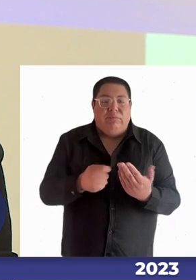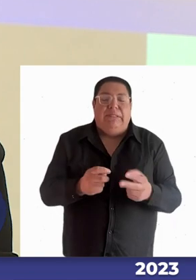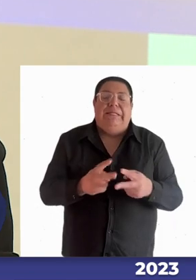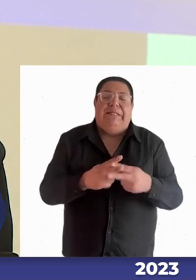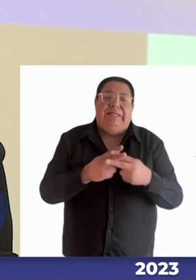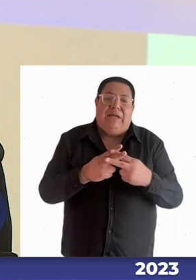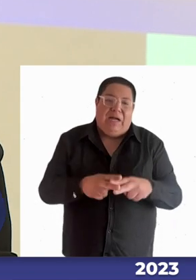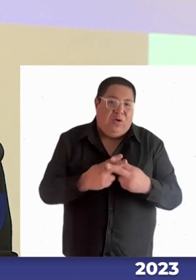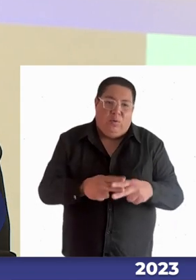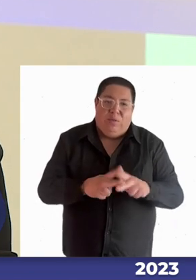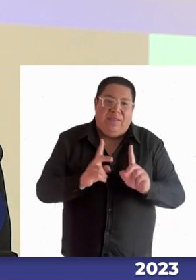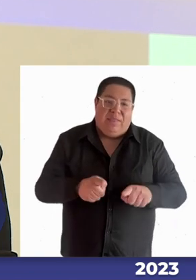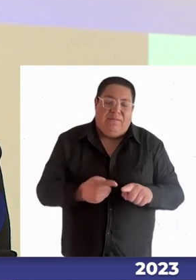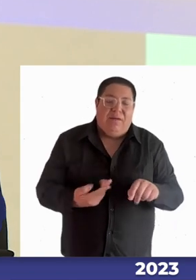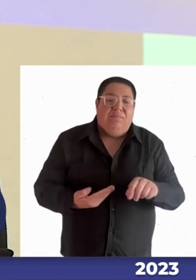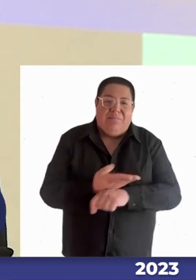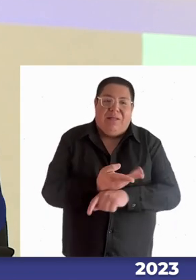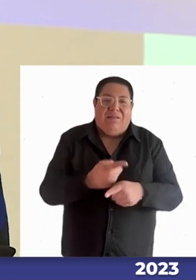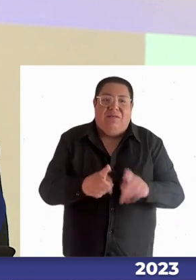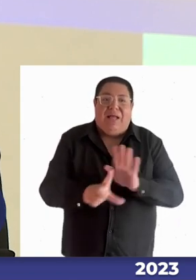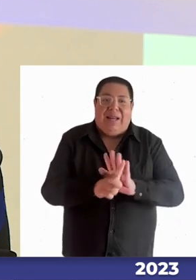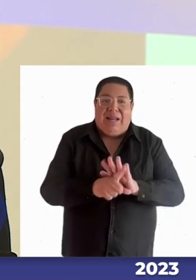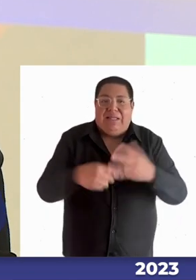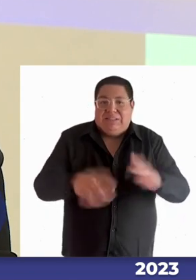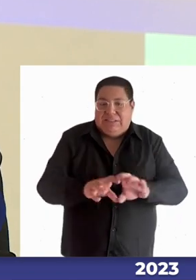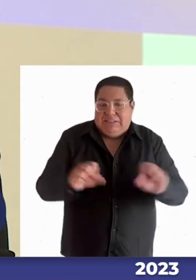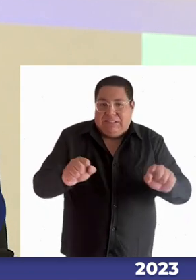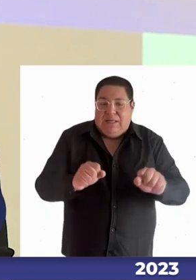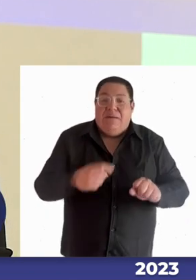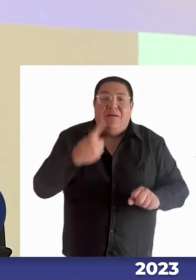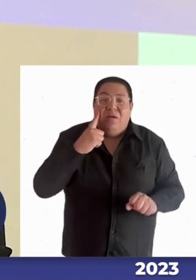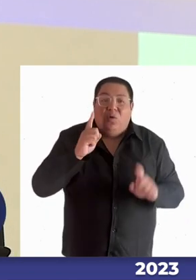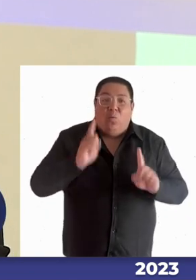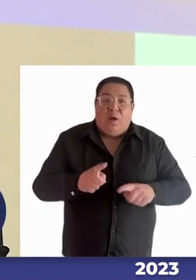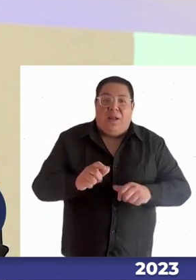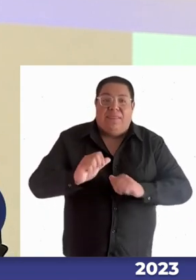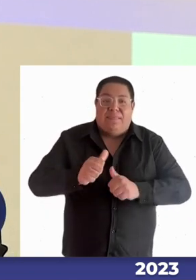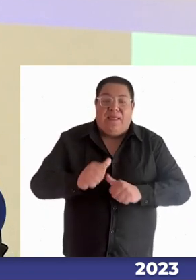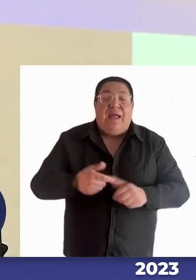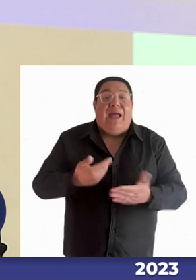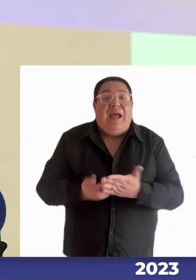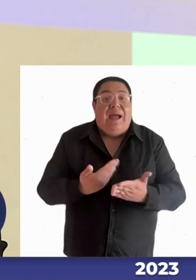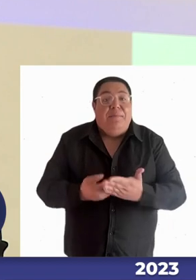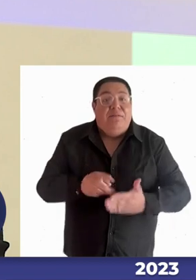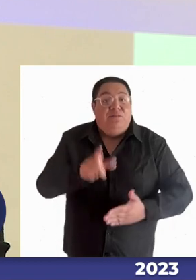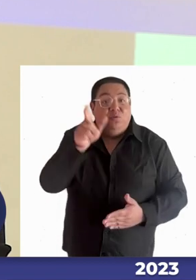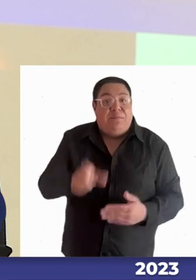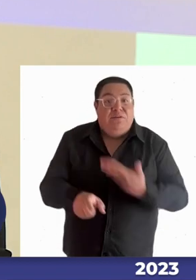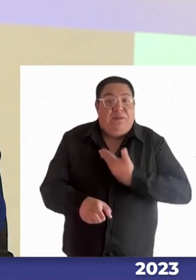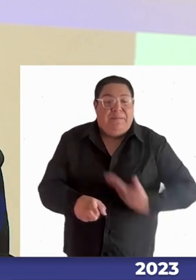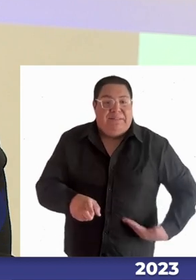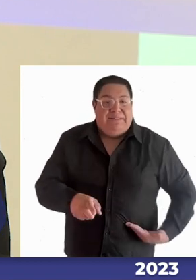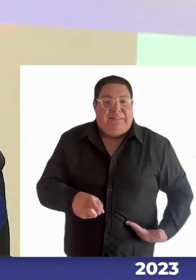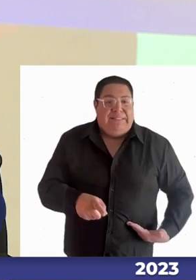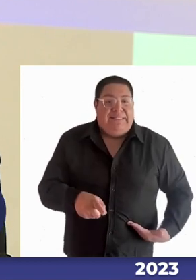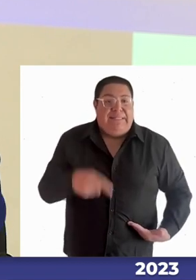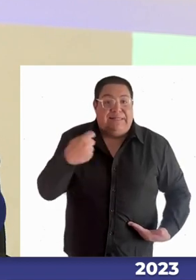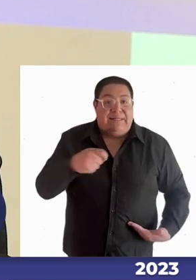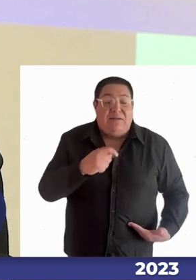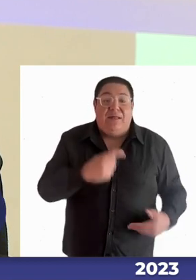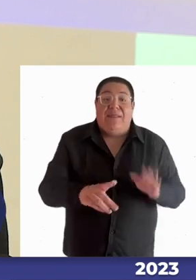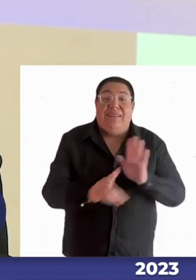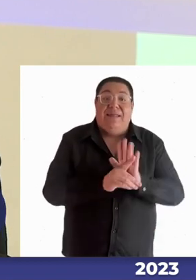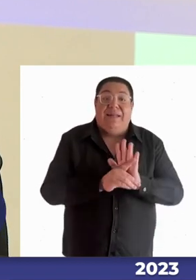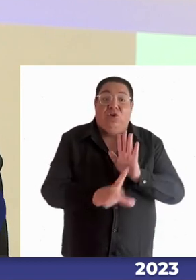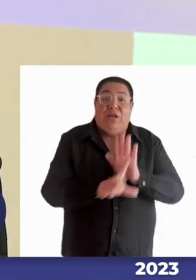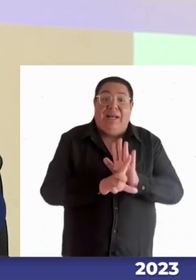planteado y que hoy día ya es ley de la república pero nos quedan desafíos y yo que aprovecho que está aquí el presidente del Senado el decreto ley 3500 que es el